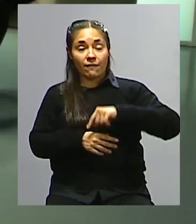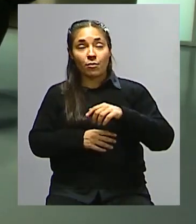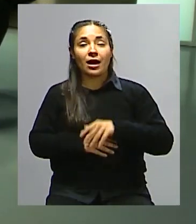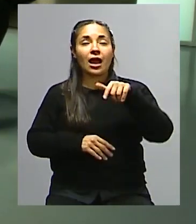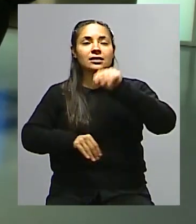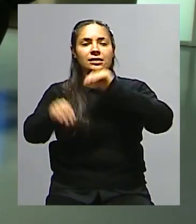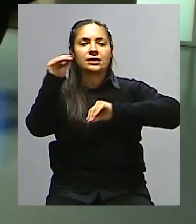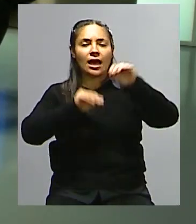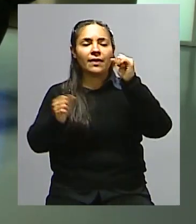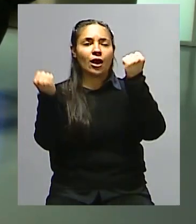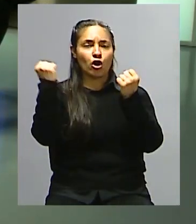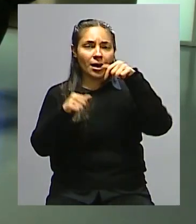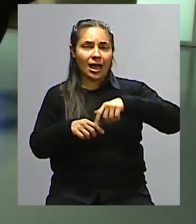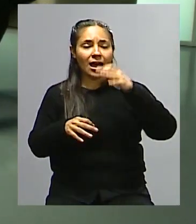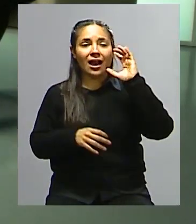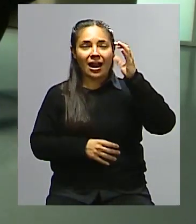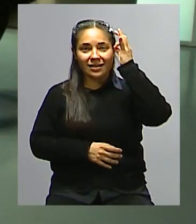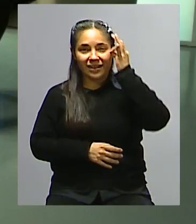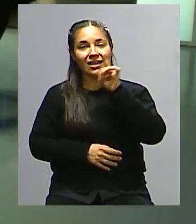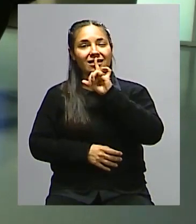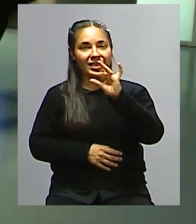en chat económico aquí en el 30 de la TDA.